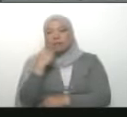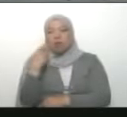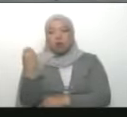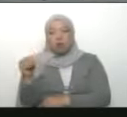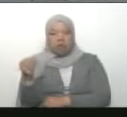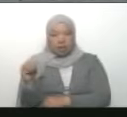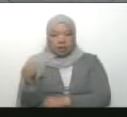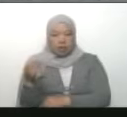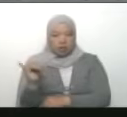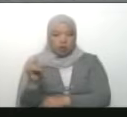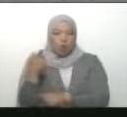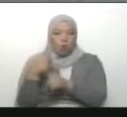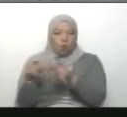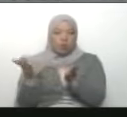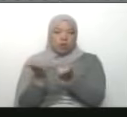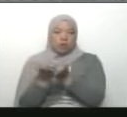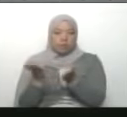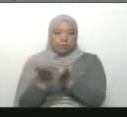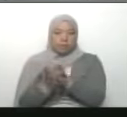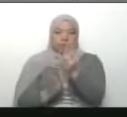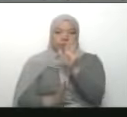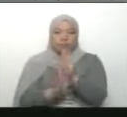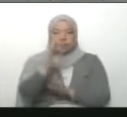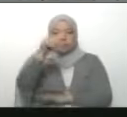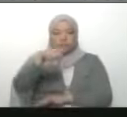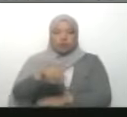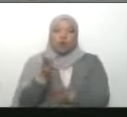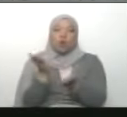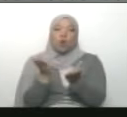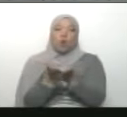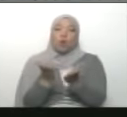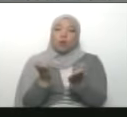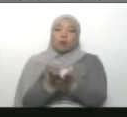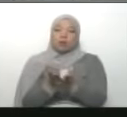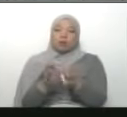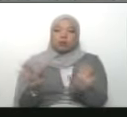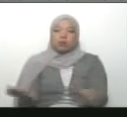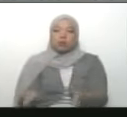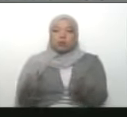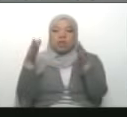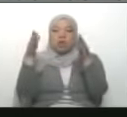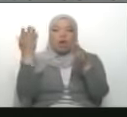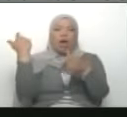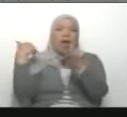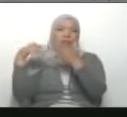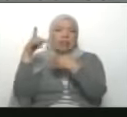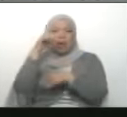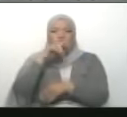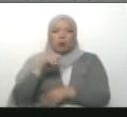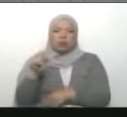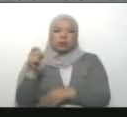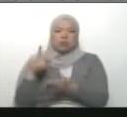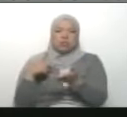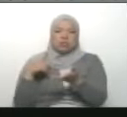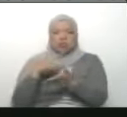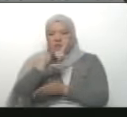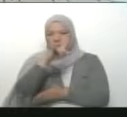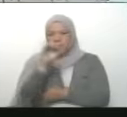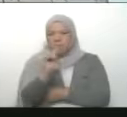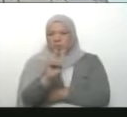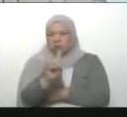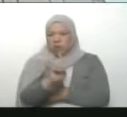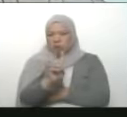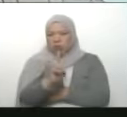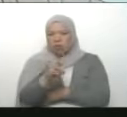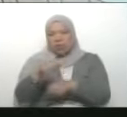este edificio que ha sido recuperado, era un edificio que perteneció a seguro, bueno, sus dueños se fueron del país, pero luego